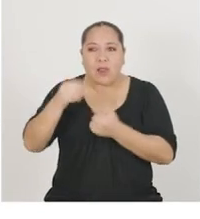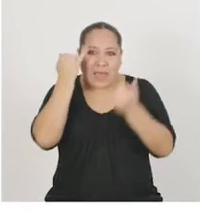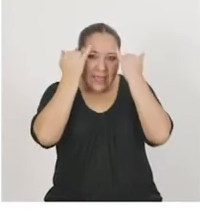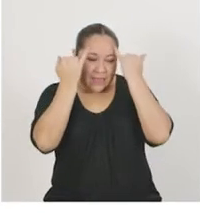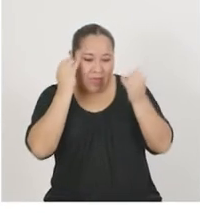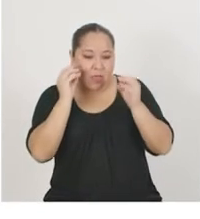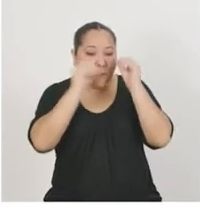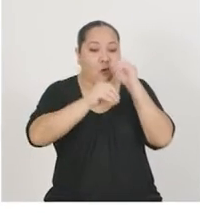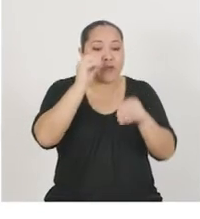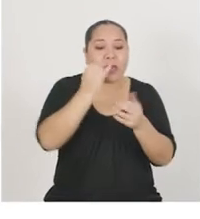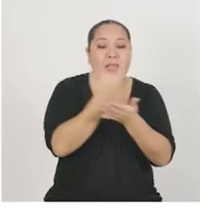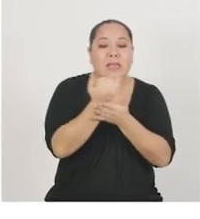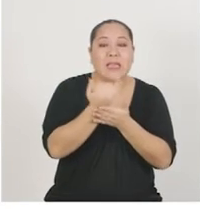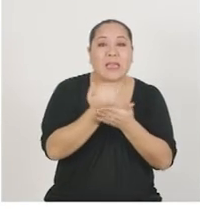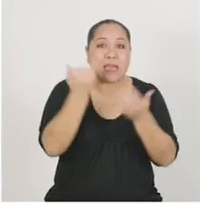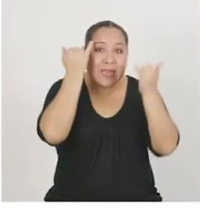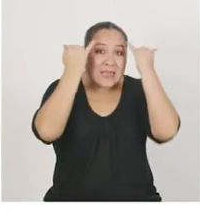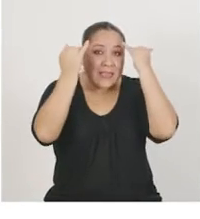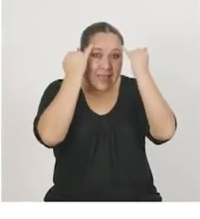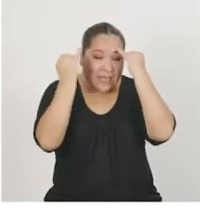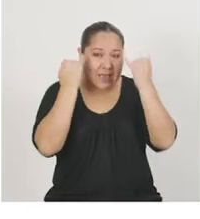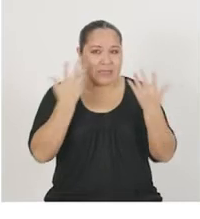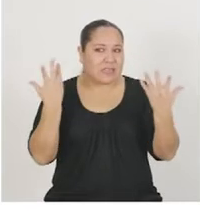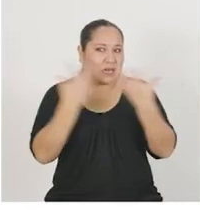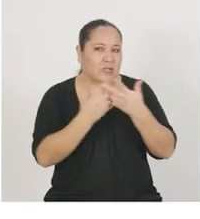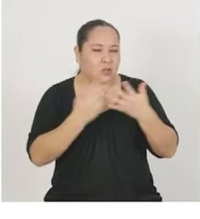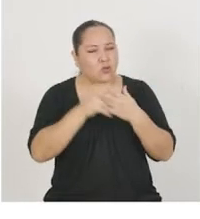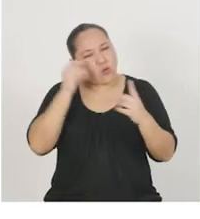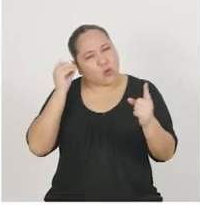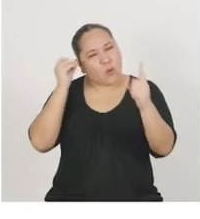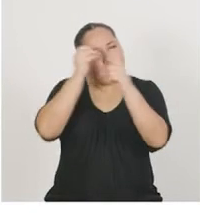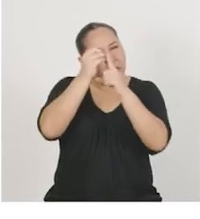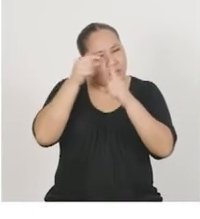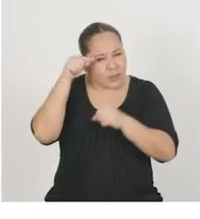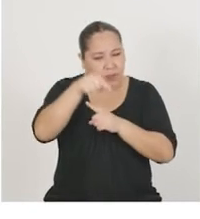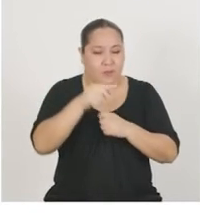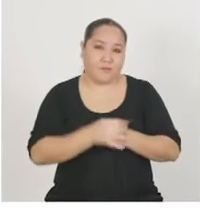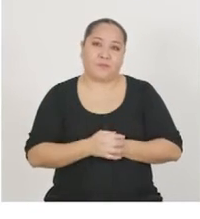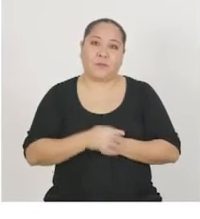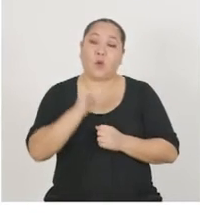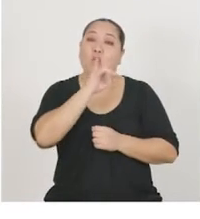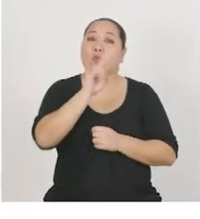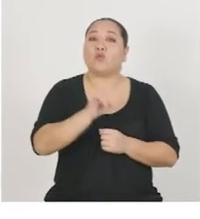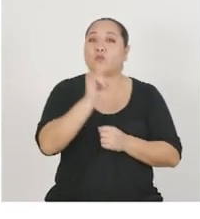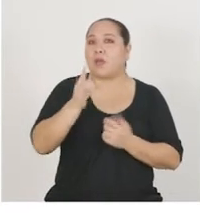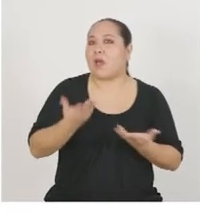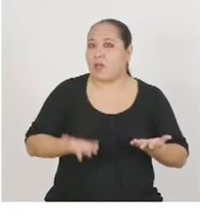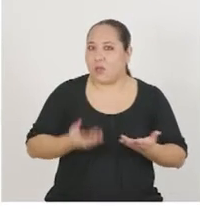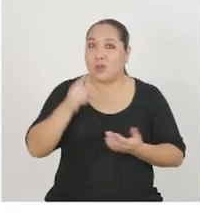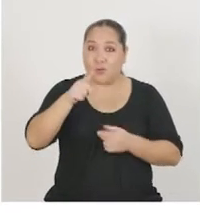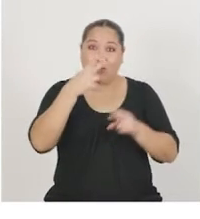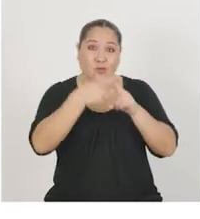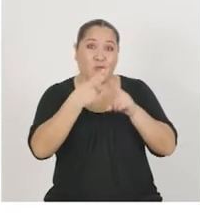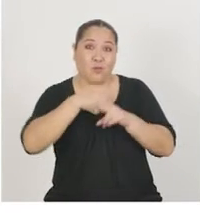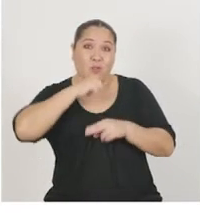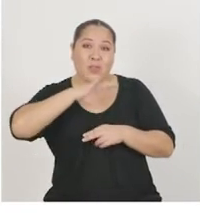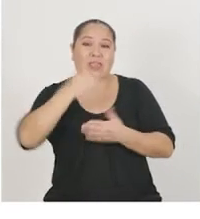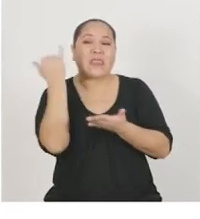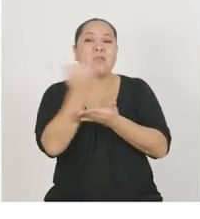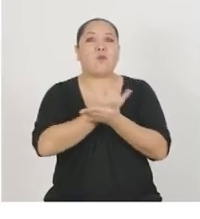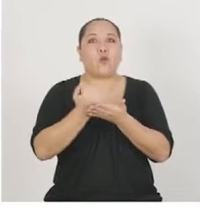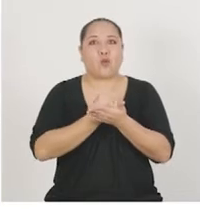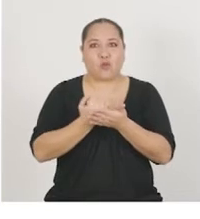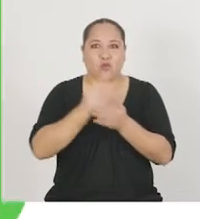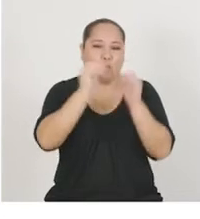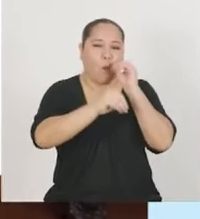generación de ideas en relación a un reto establecido, utilizando, como su nombre lo indica, dibujos.